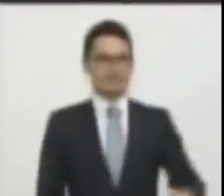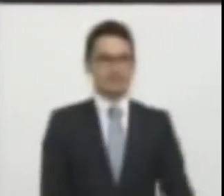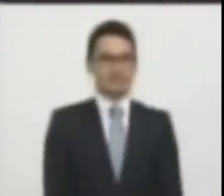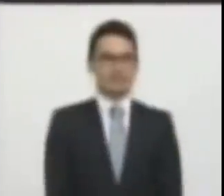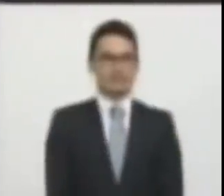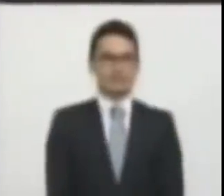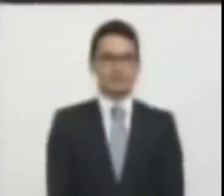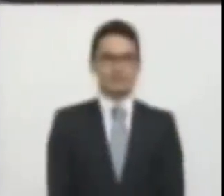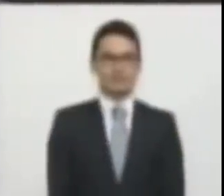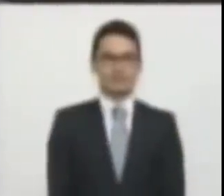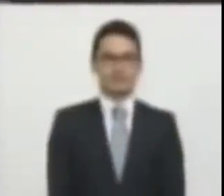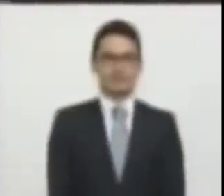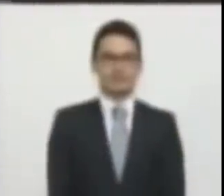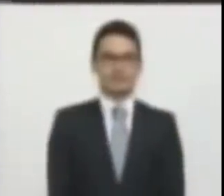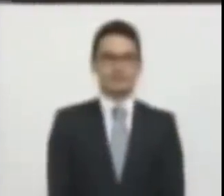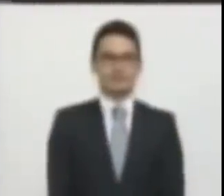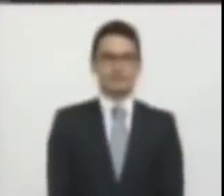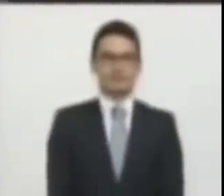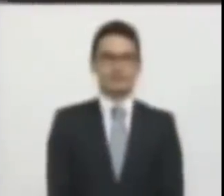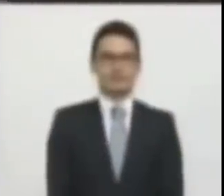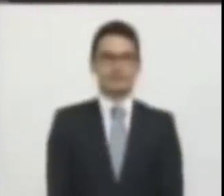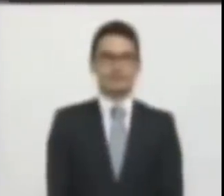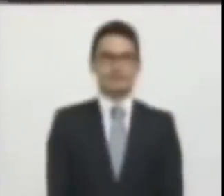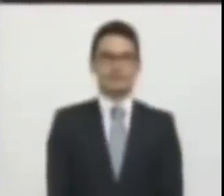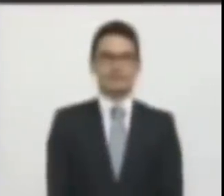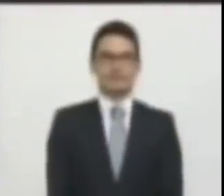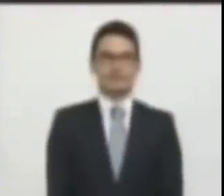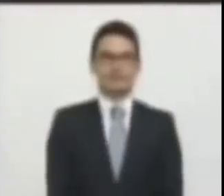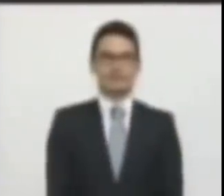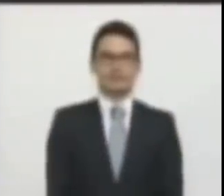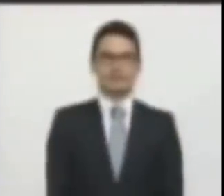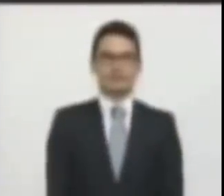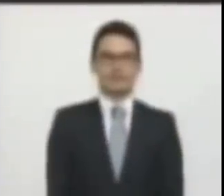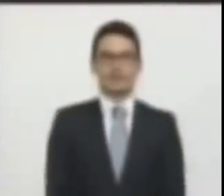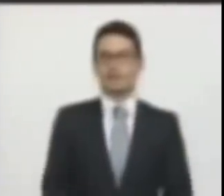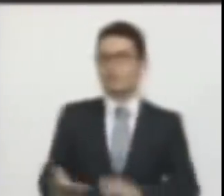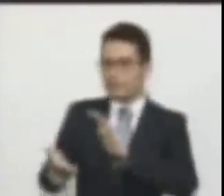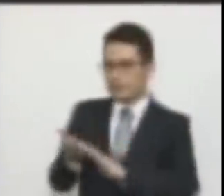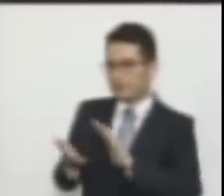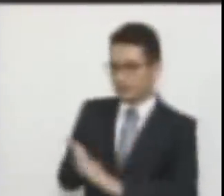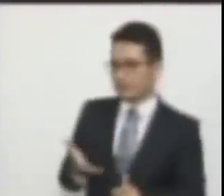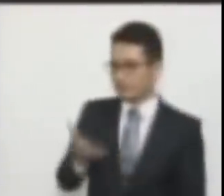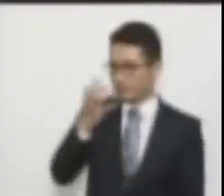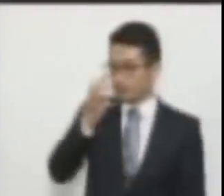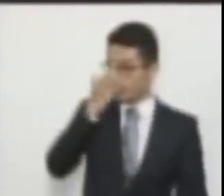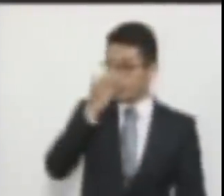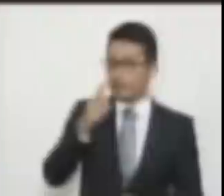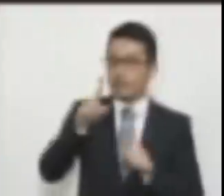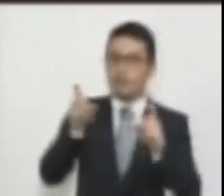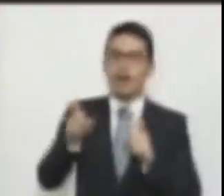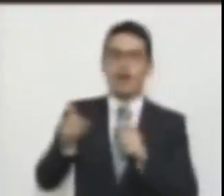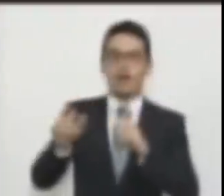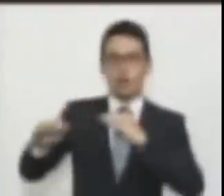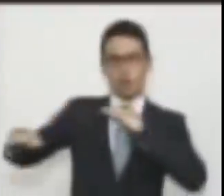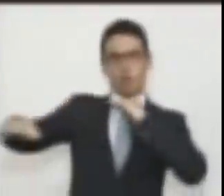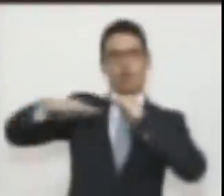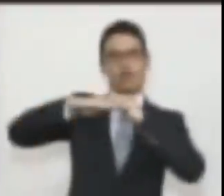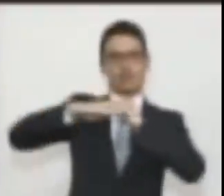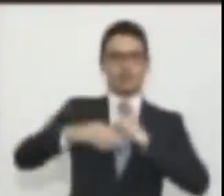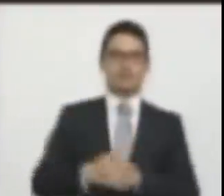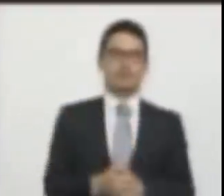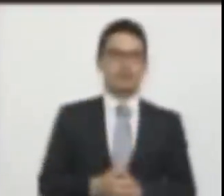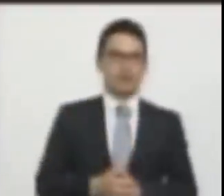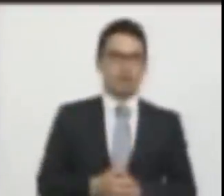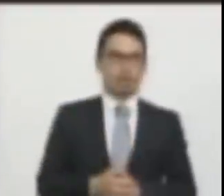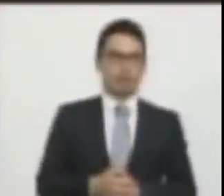Señor presidente, me perdona. De nuevo el tema de la igualdad. Senador Zulaski, lo